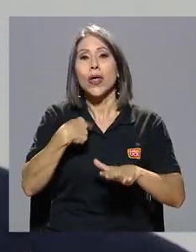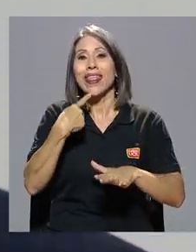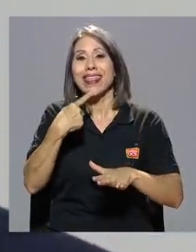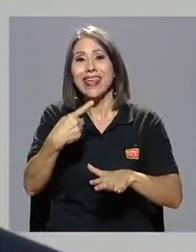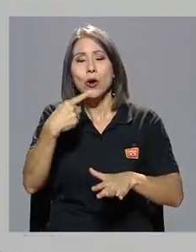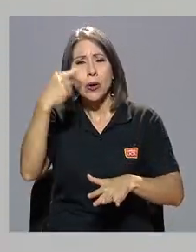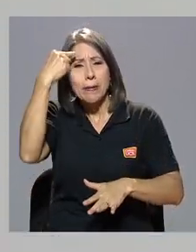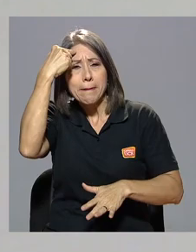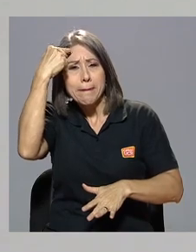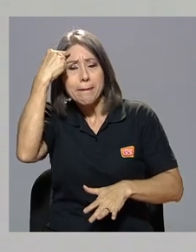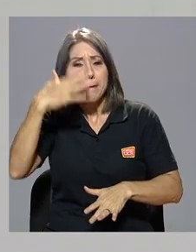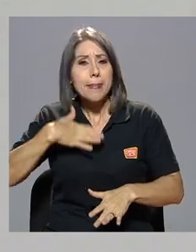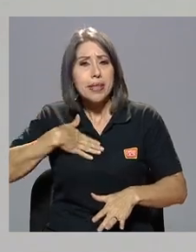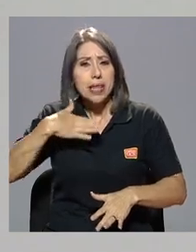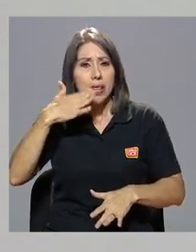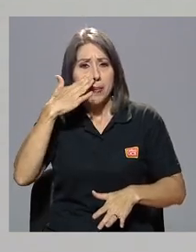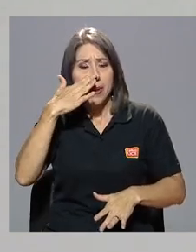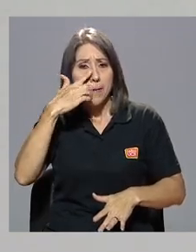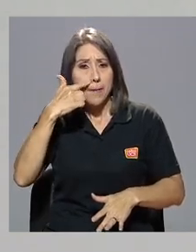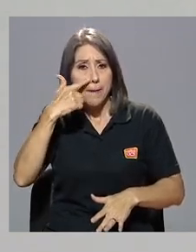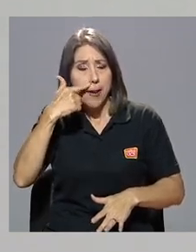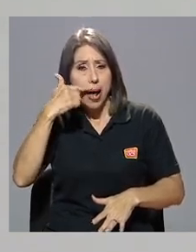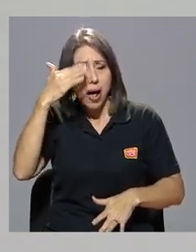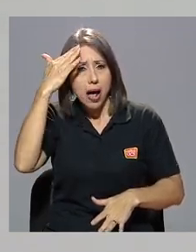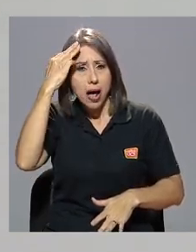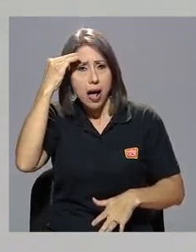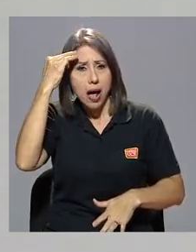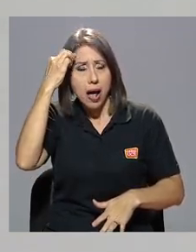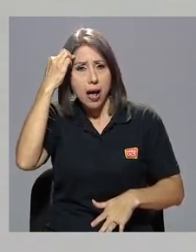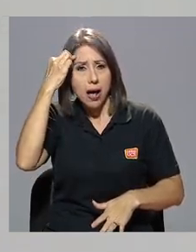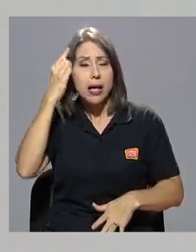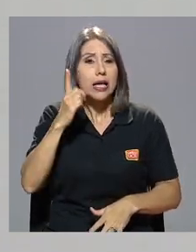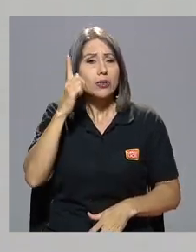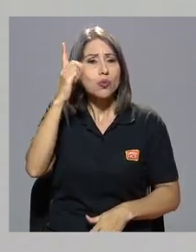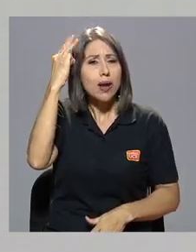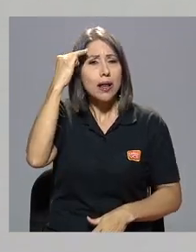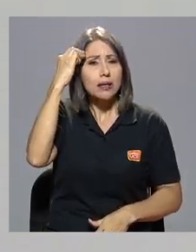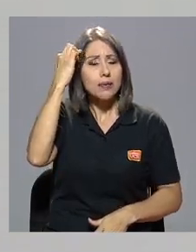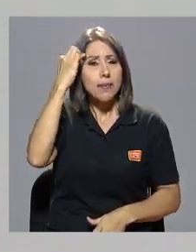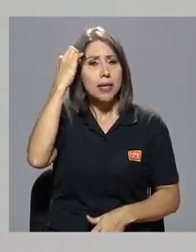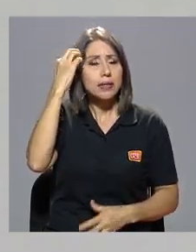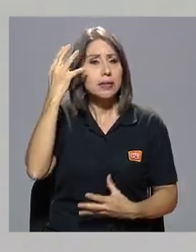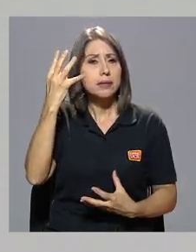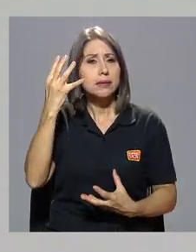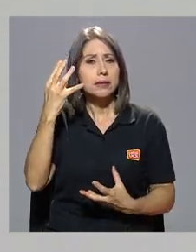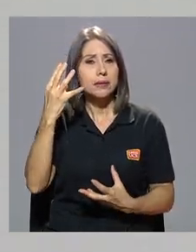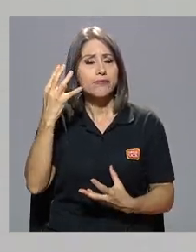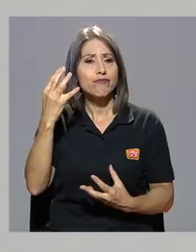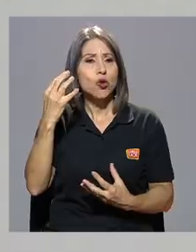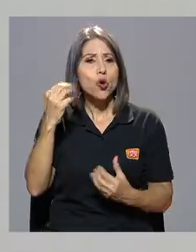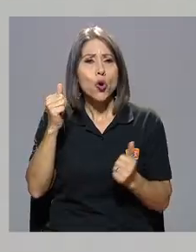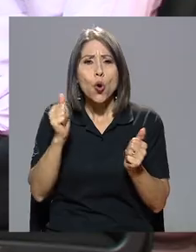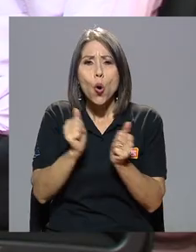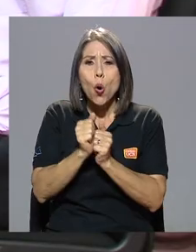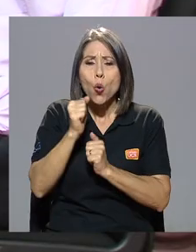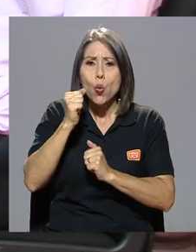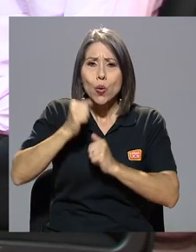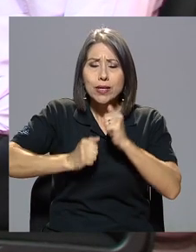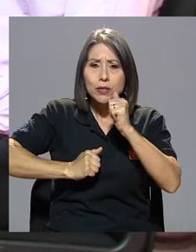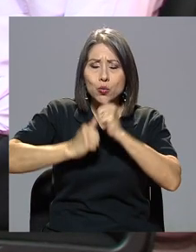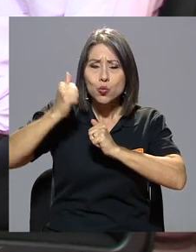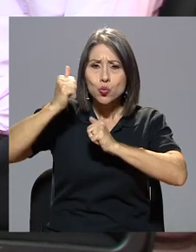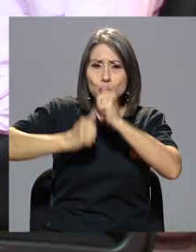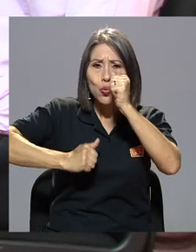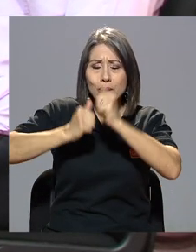decir que la mente de mi padre es una de las mentes con una